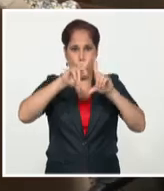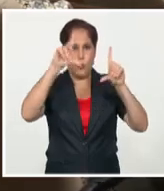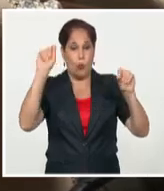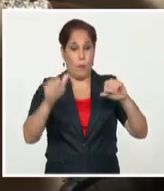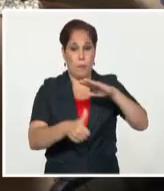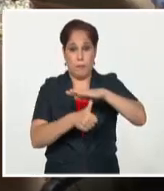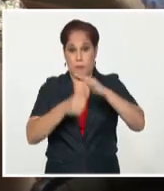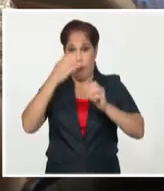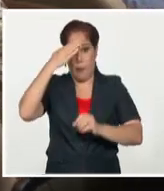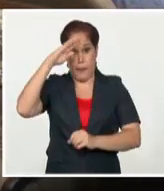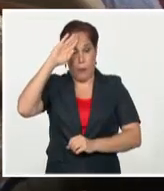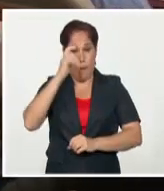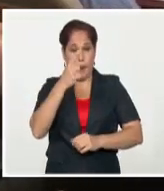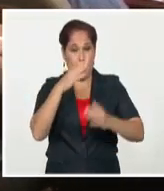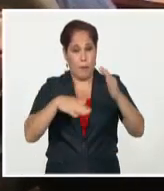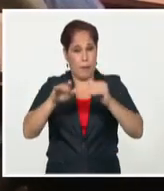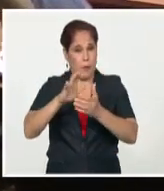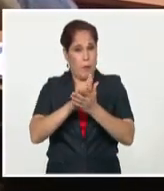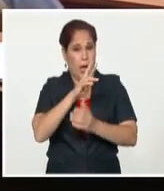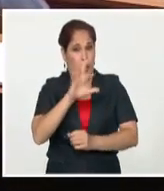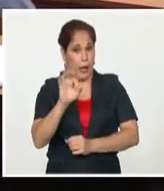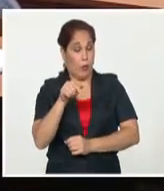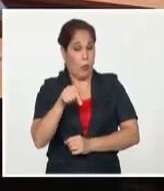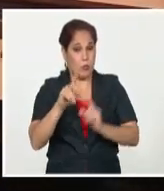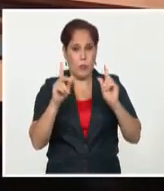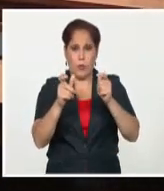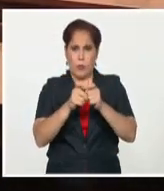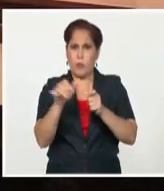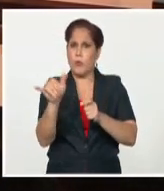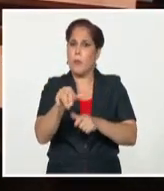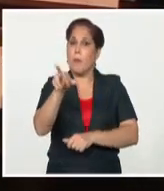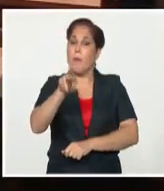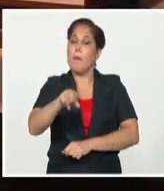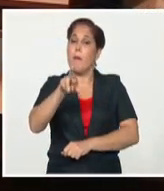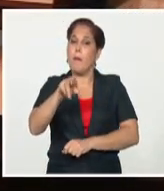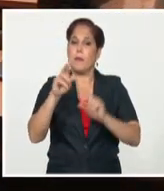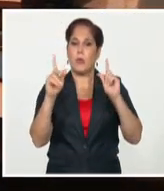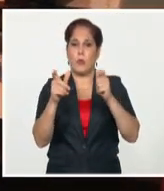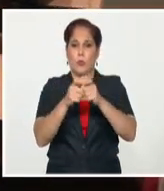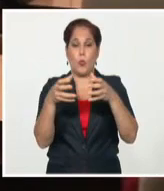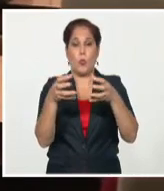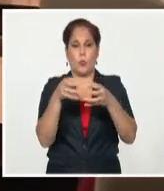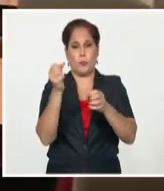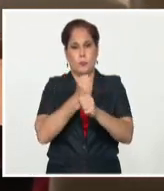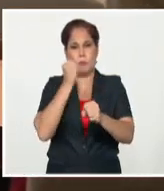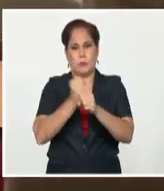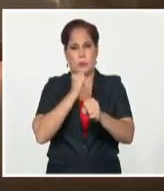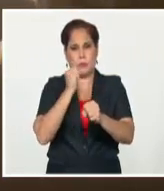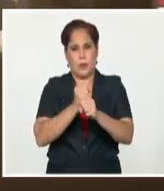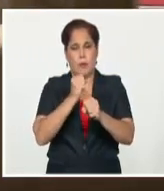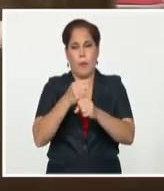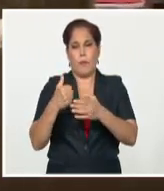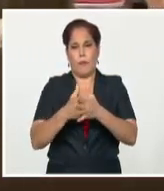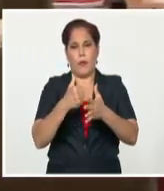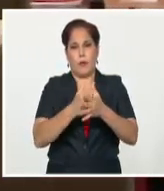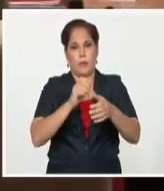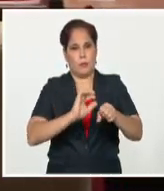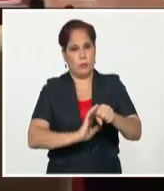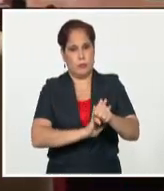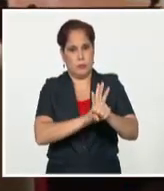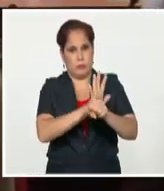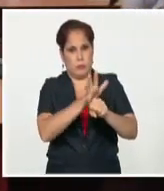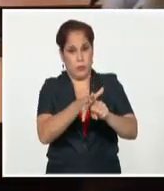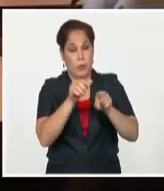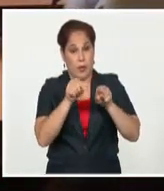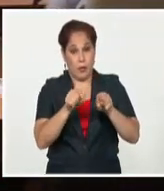presidente cubano y el primer ministro Manuel Marrero Cruz encabezaron también este martes la reunión del Grupo Temporal de Trabajo para el Enfrentamiento a la COVID-19,